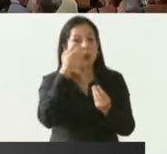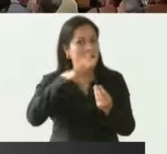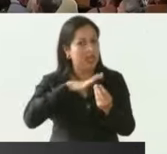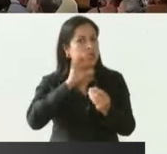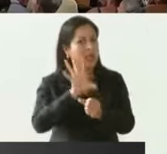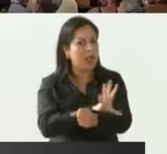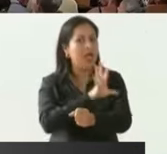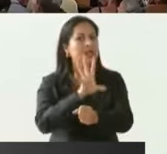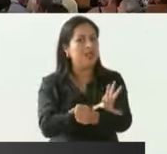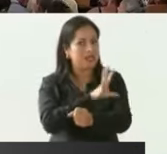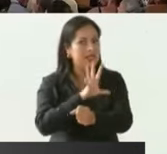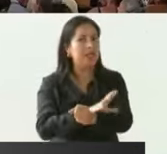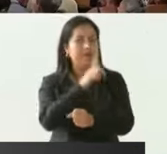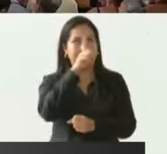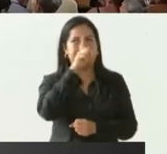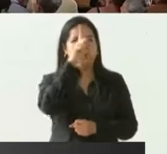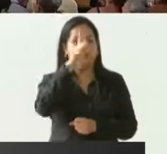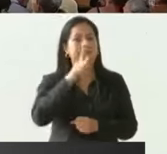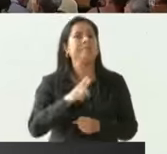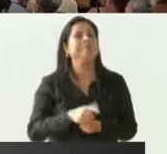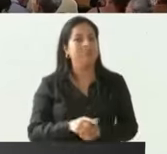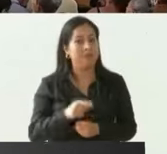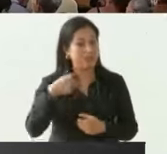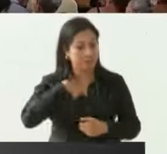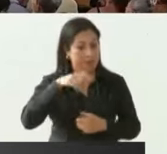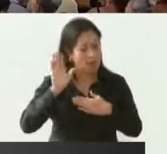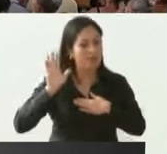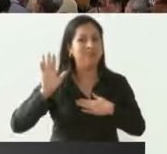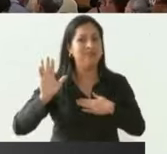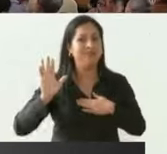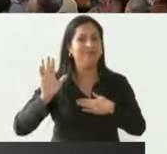energía eléctrica es mi compromiso